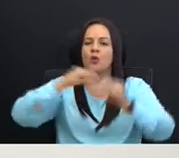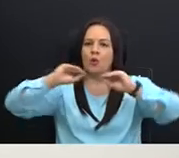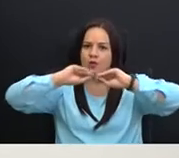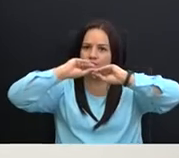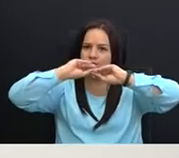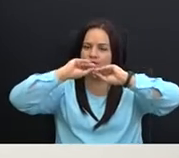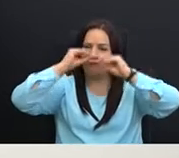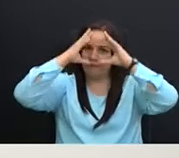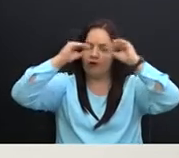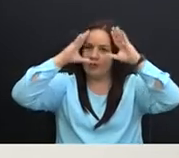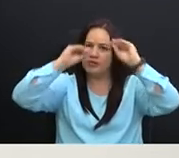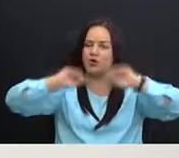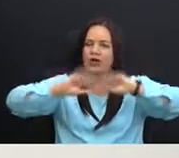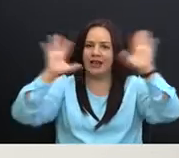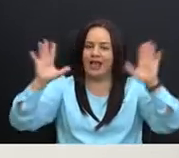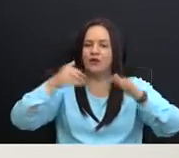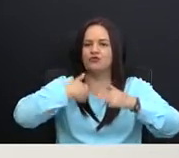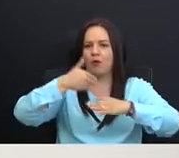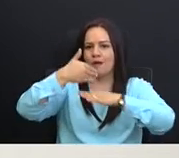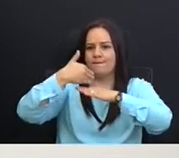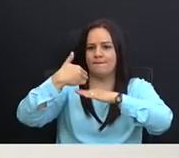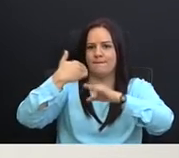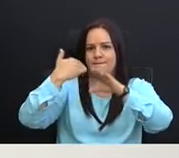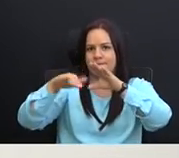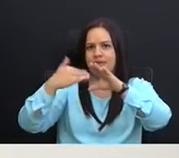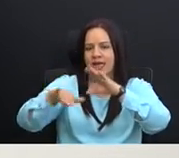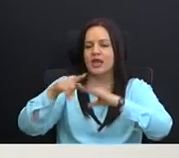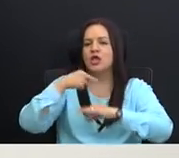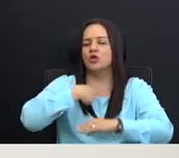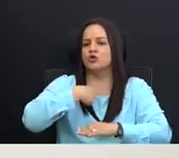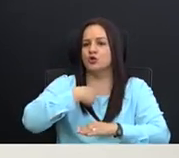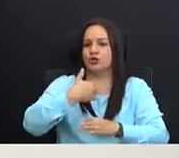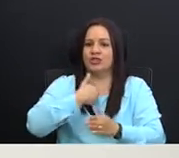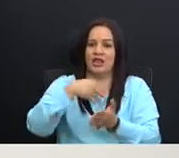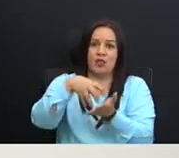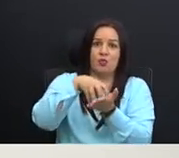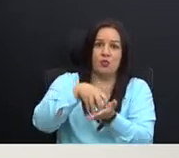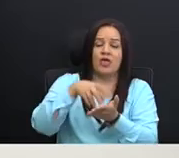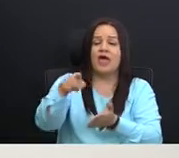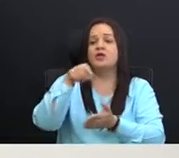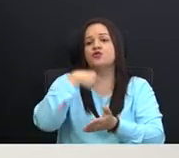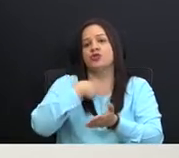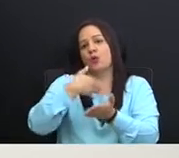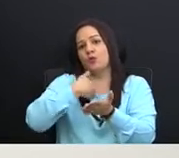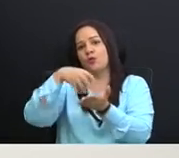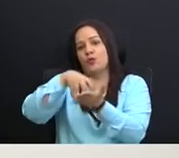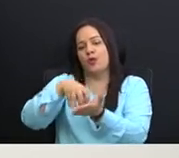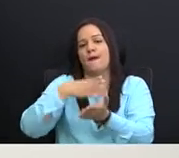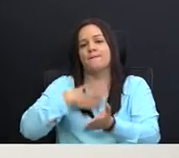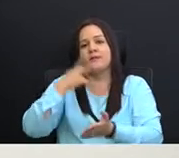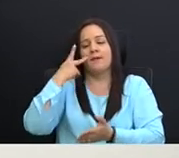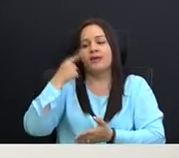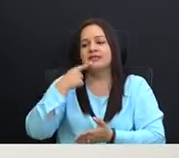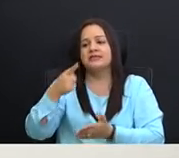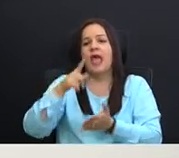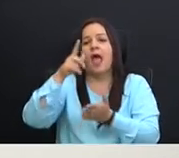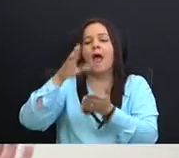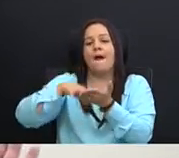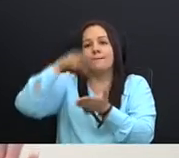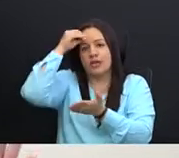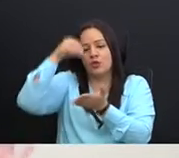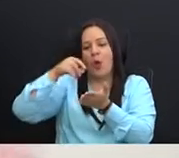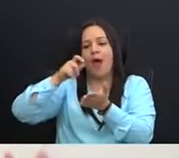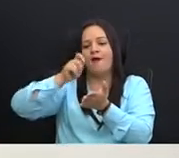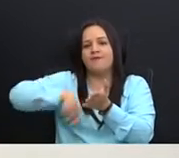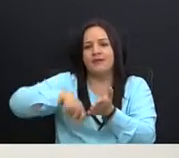llegar por si tiene duda, así como tengo duda yo de usted, de todo lo que ha dicho, porque decía mi padre que él aprendió a firmar cuando aprendió a leer. Y